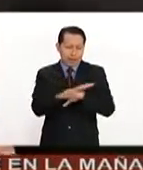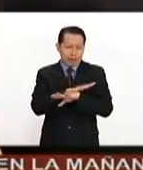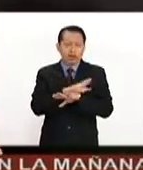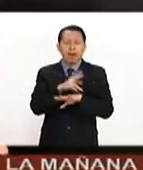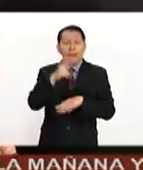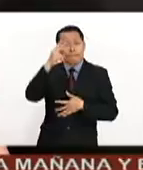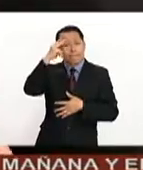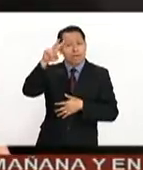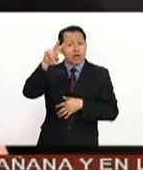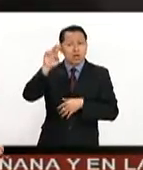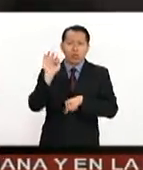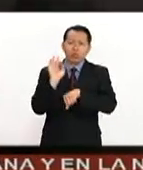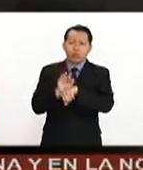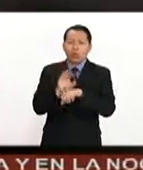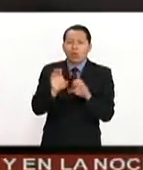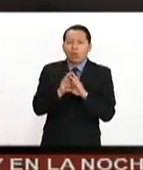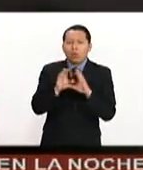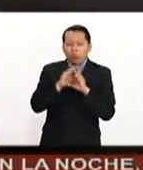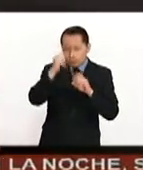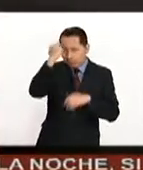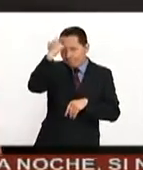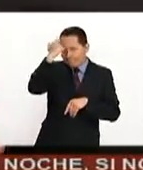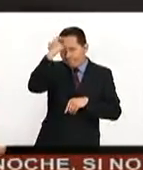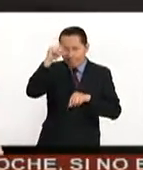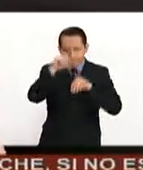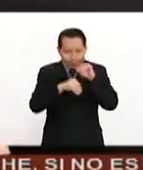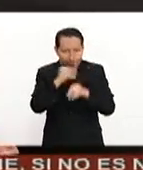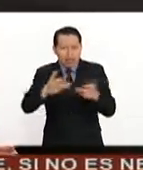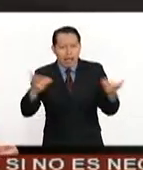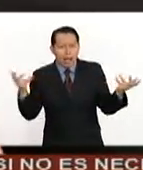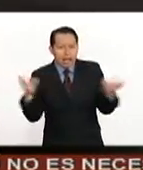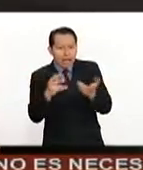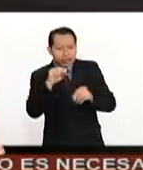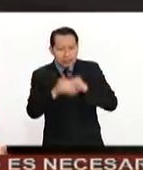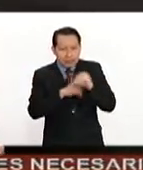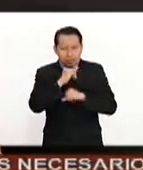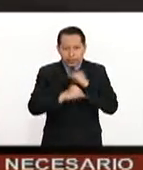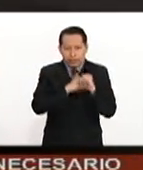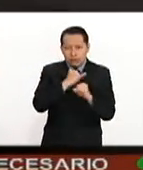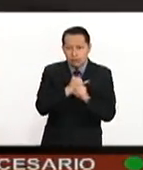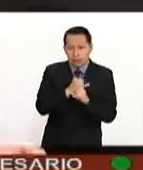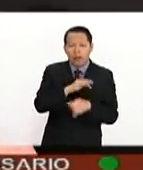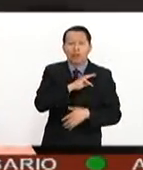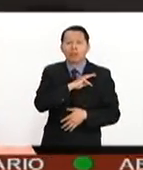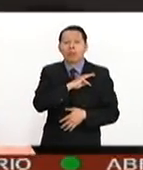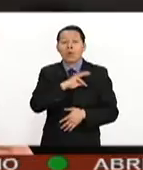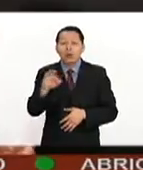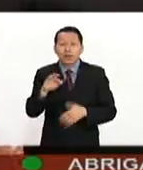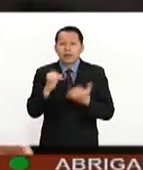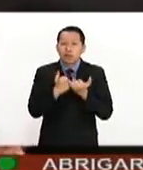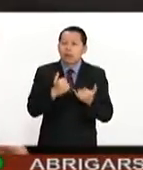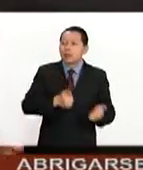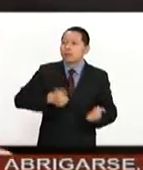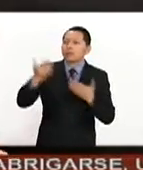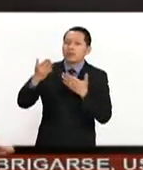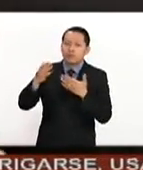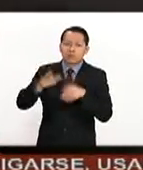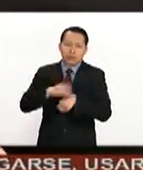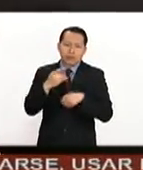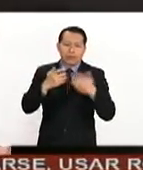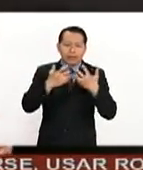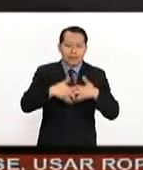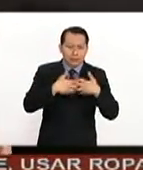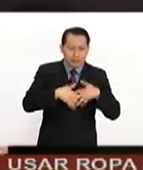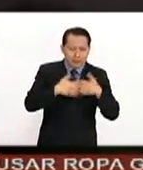como un país creativo, como un país que cree contenidos internacionales que se puedan exportar al exterior. Porque esta industria,